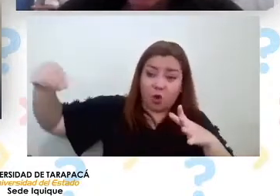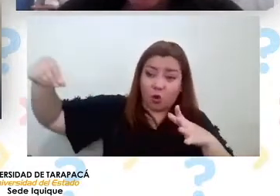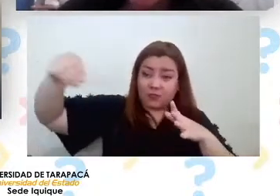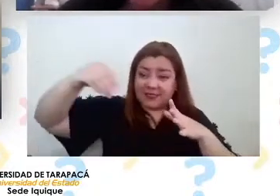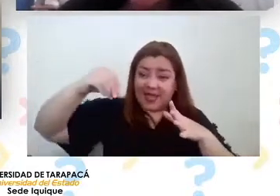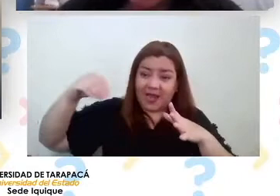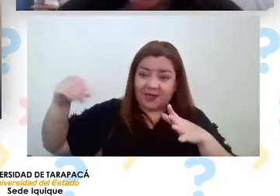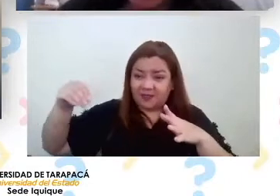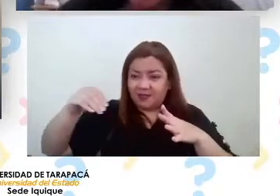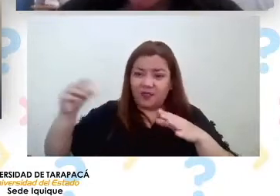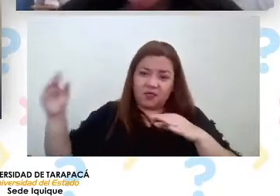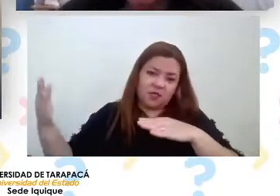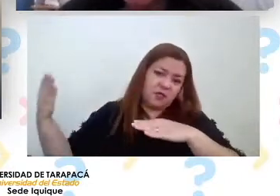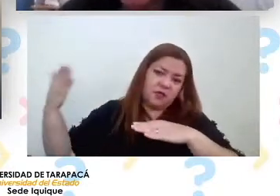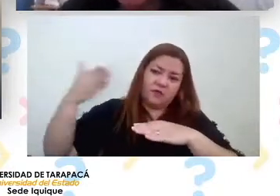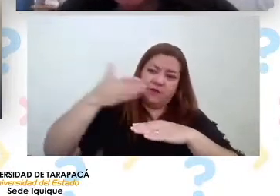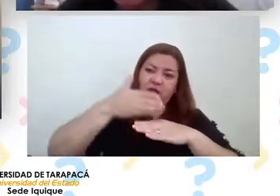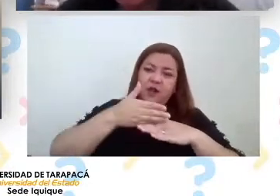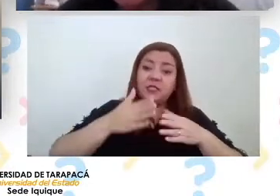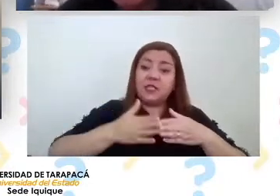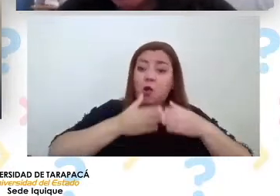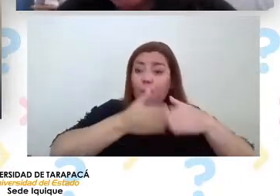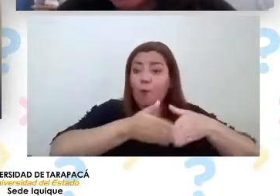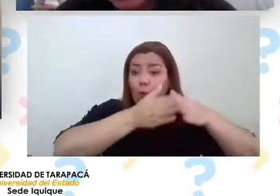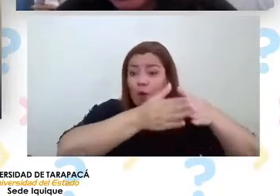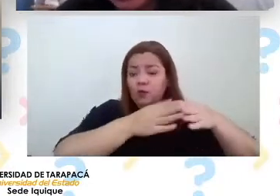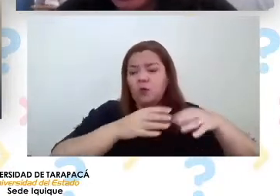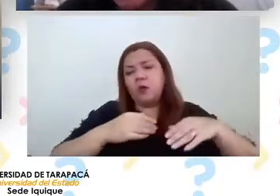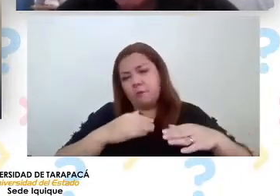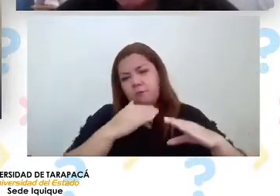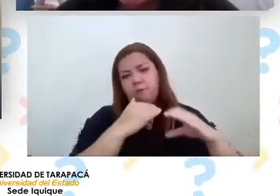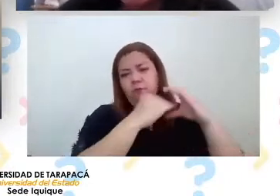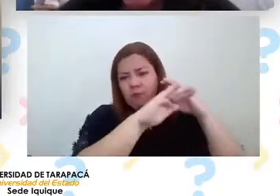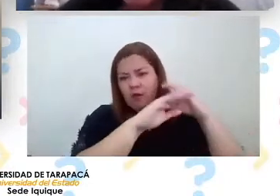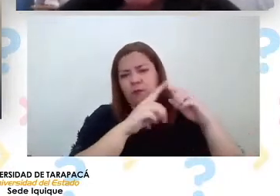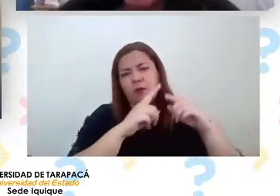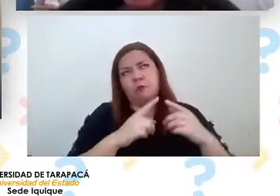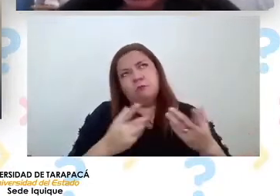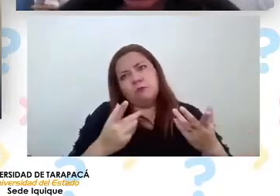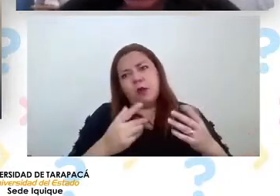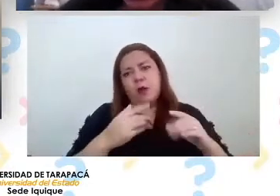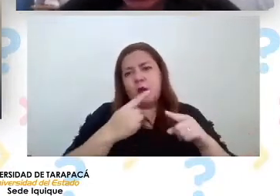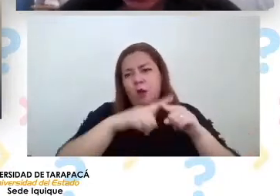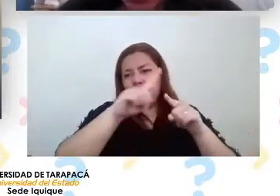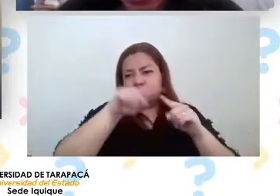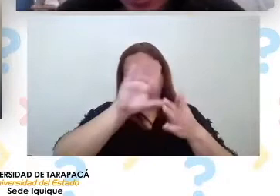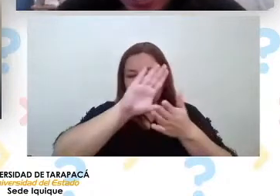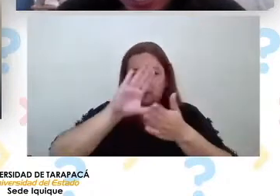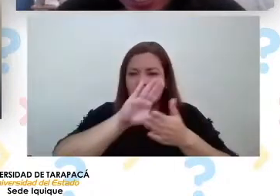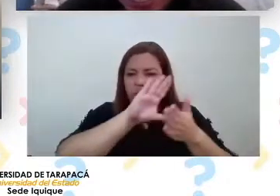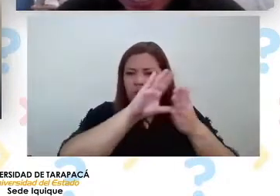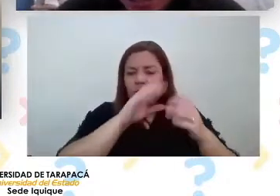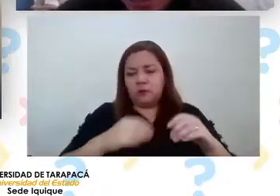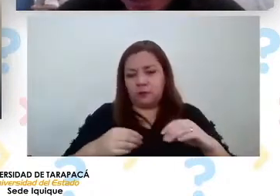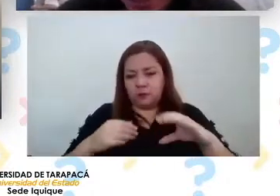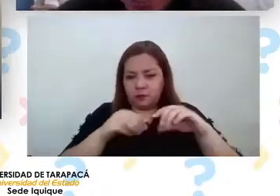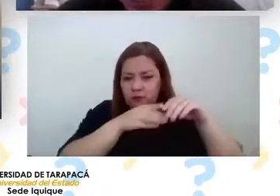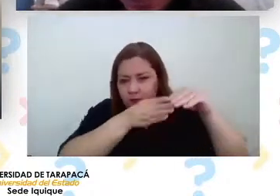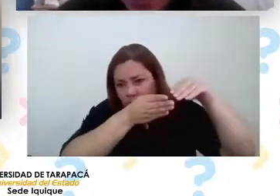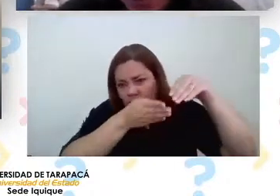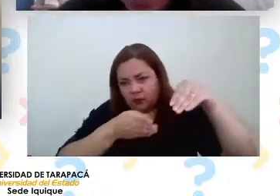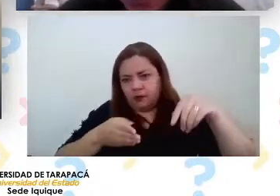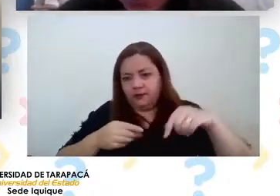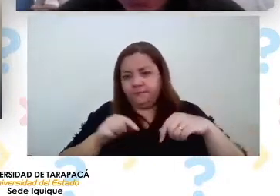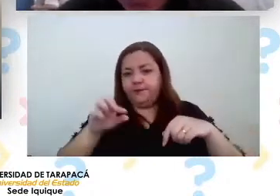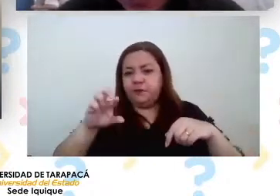hacia los puertos para poder enviarlos principalmente al extranjero. El puerto